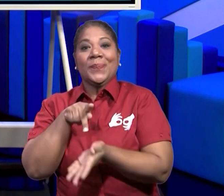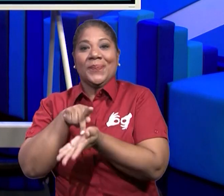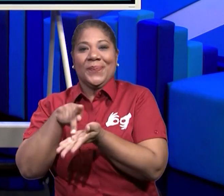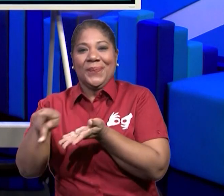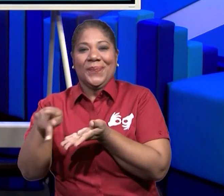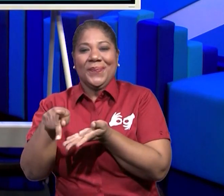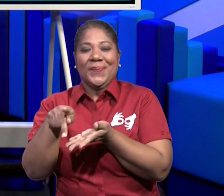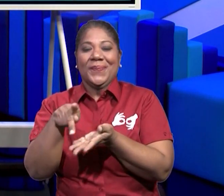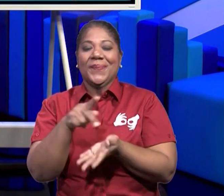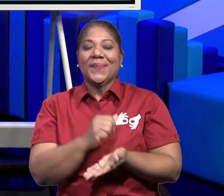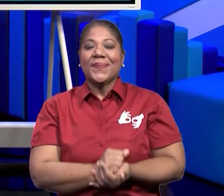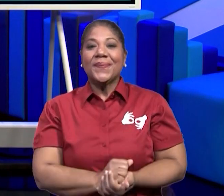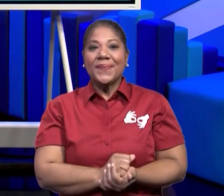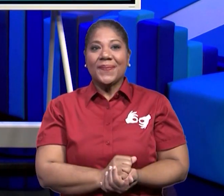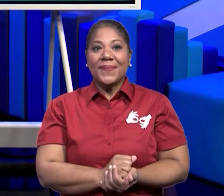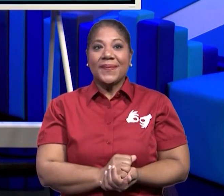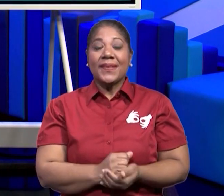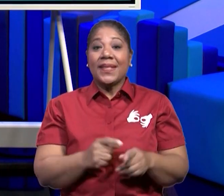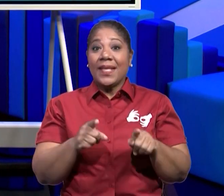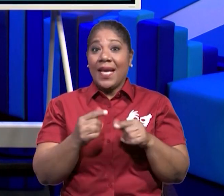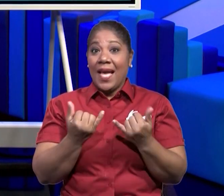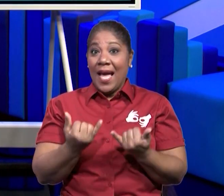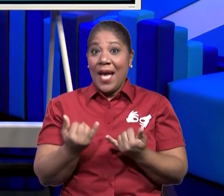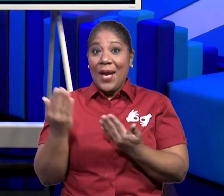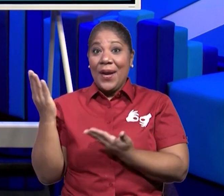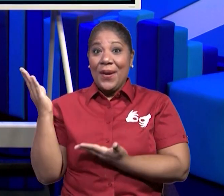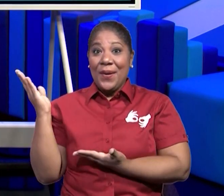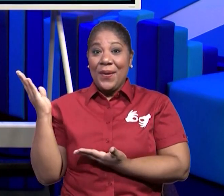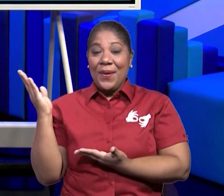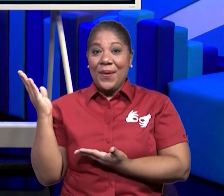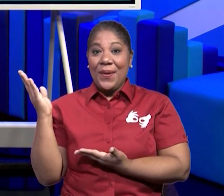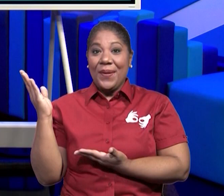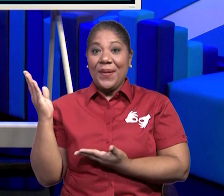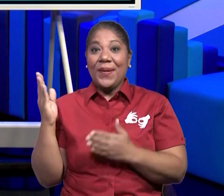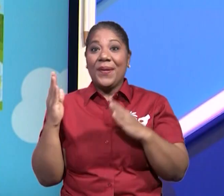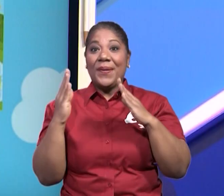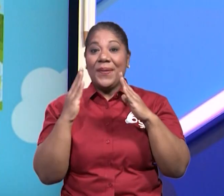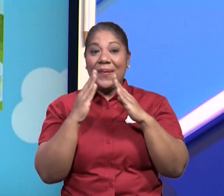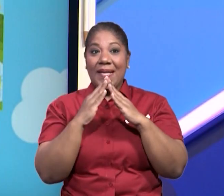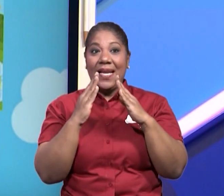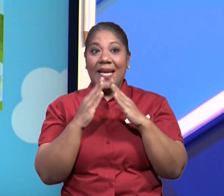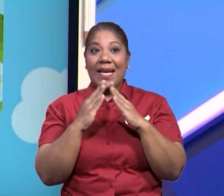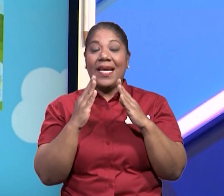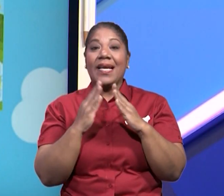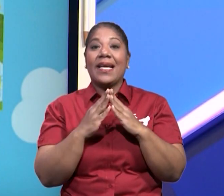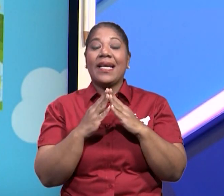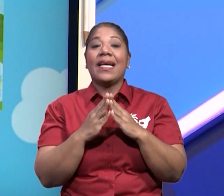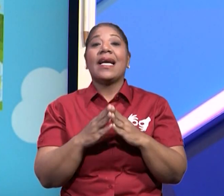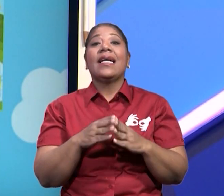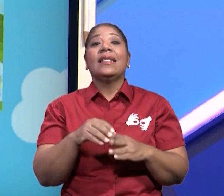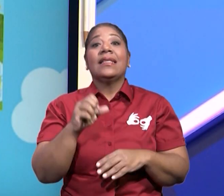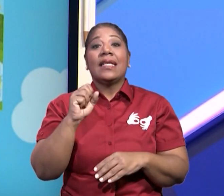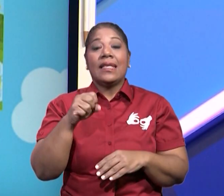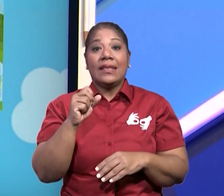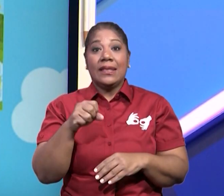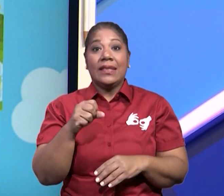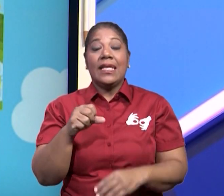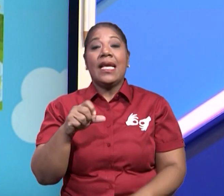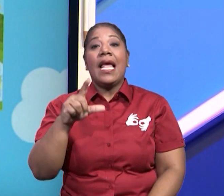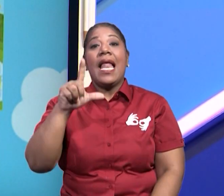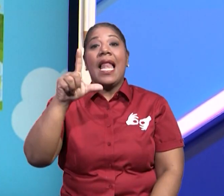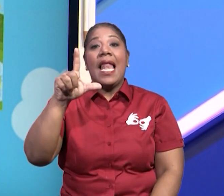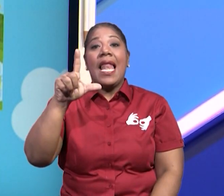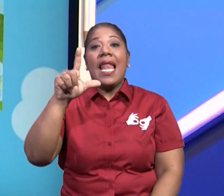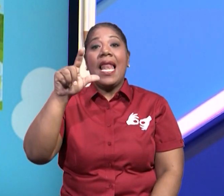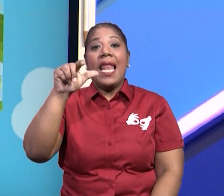Aquí observamos ahora una vivienda de ladrillo. Con el ladrillo